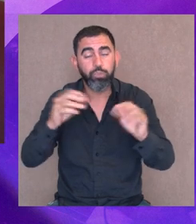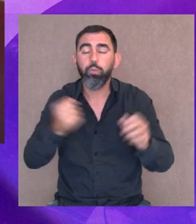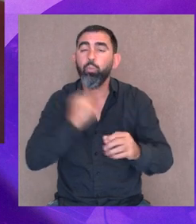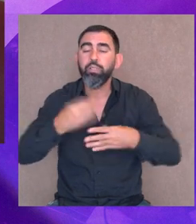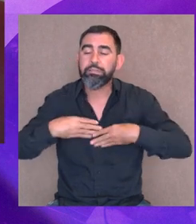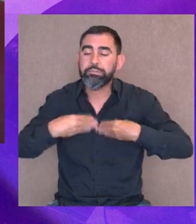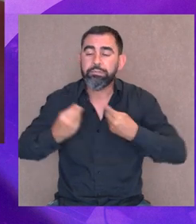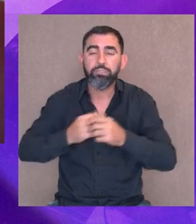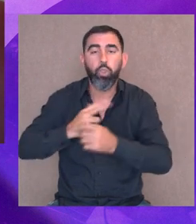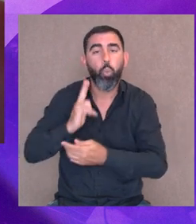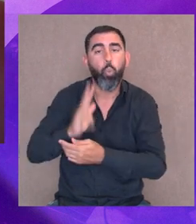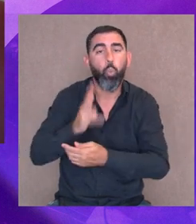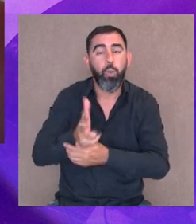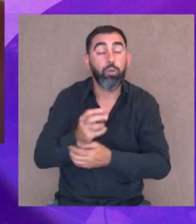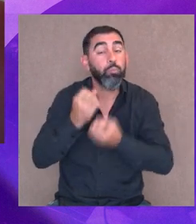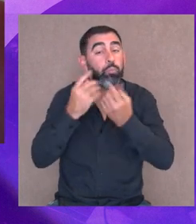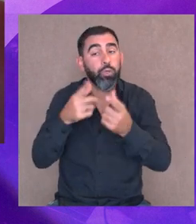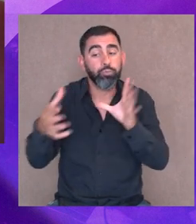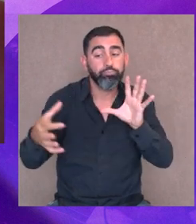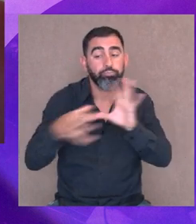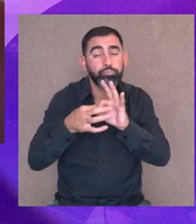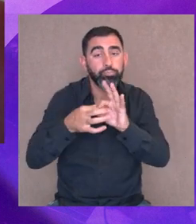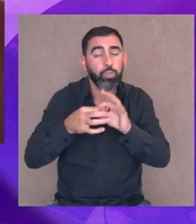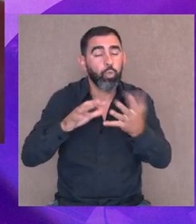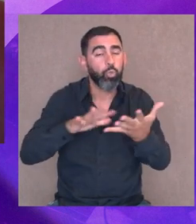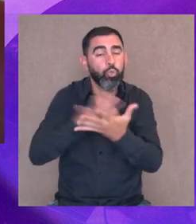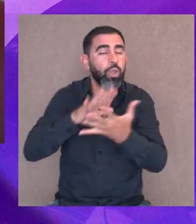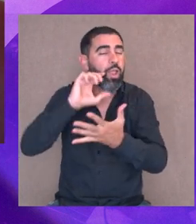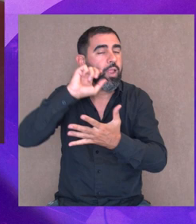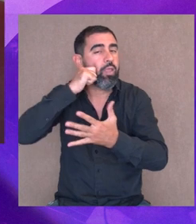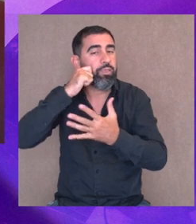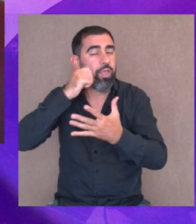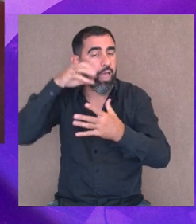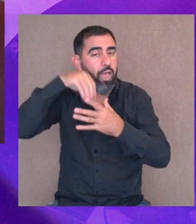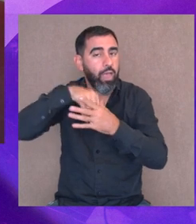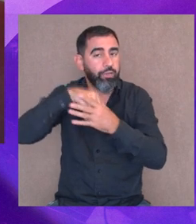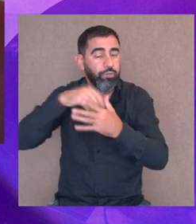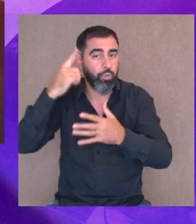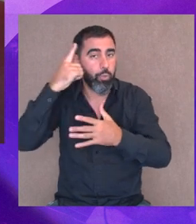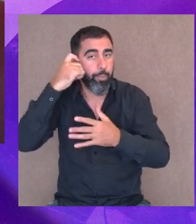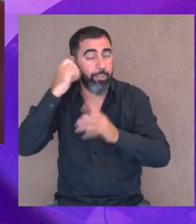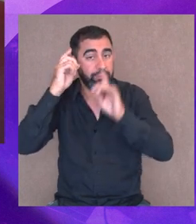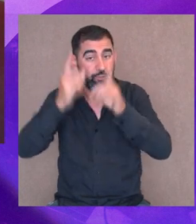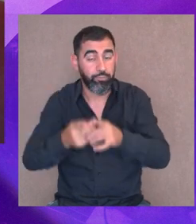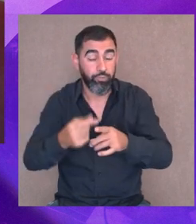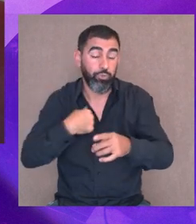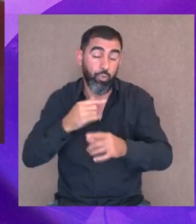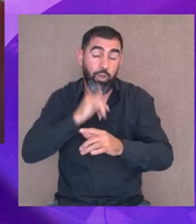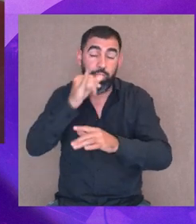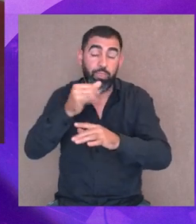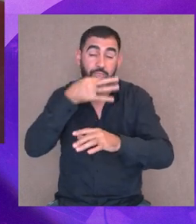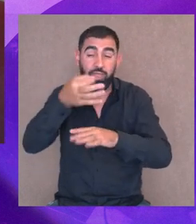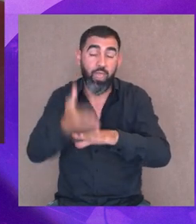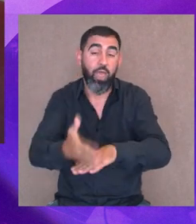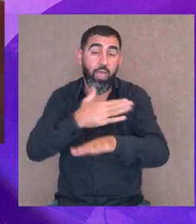sensibilizar a los seres humanos, porque eso nos conecta con zonas muy lindas nuestras. Otra cosa también es que cuando yo les